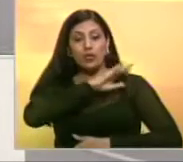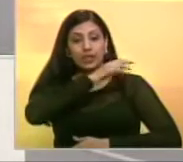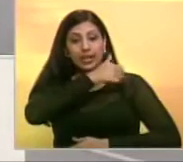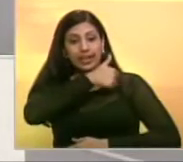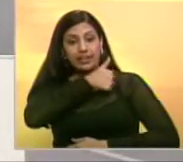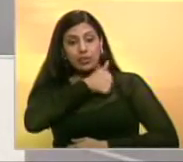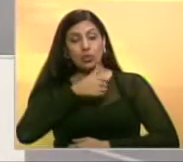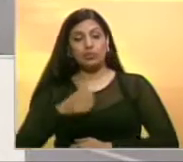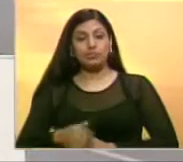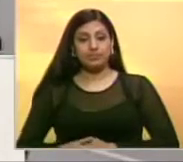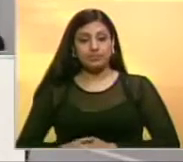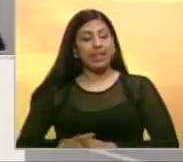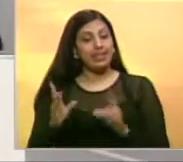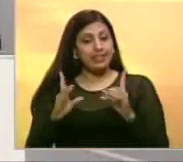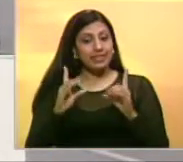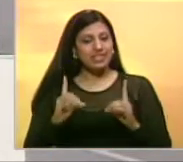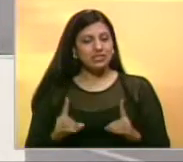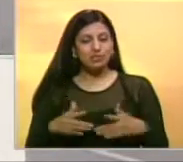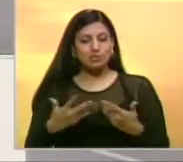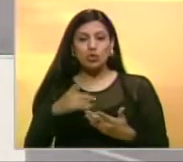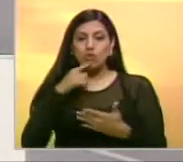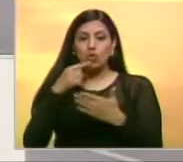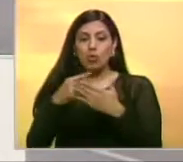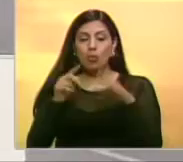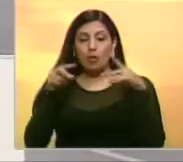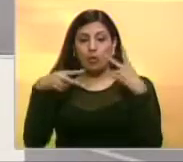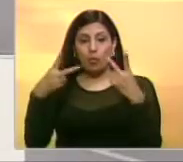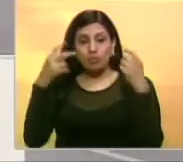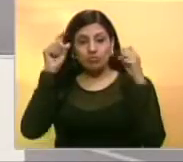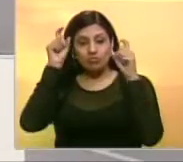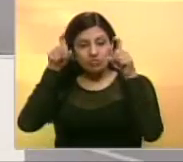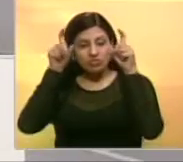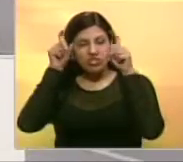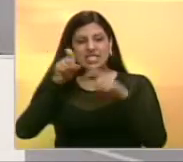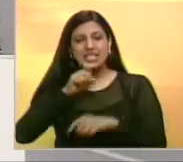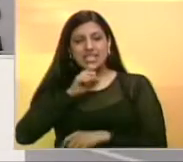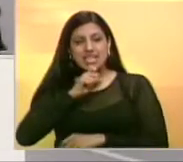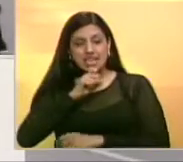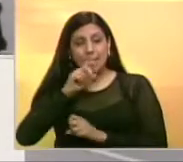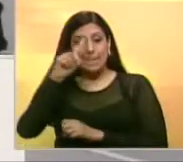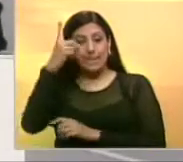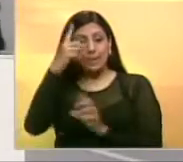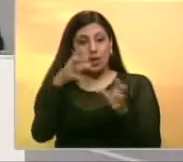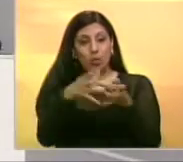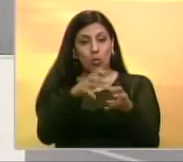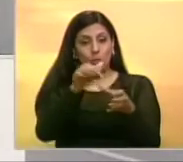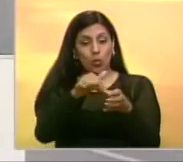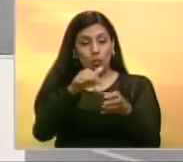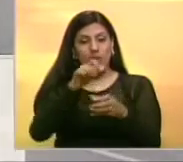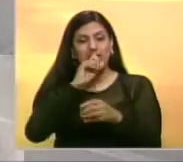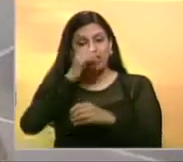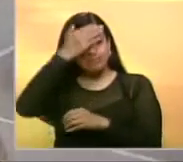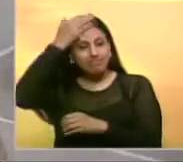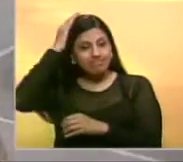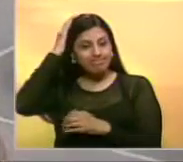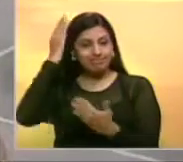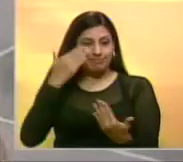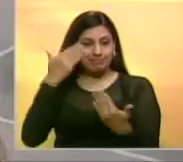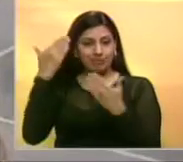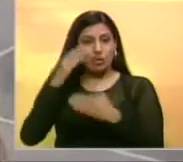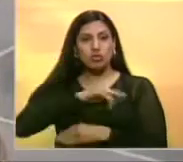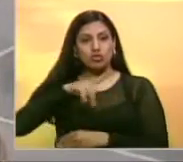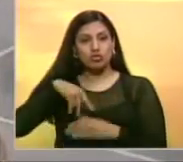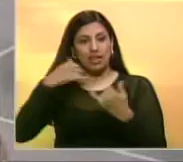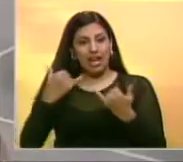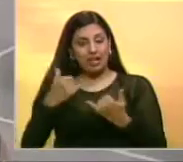del Real Madrid ha decidido nombrar como nuevo entrenador del primer equipo a Zinedine Zidane Lo que tenemos que